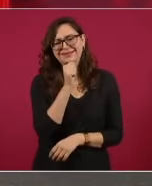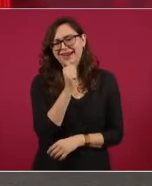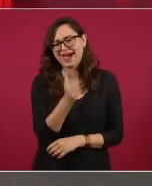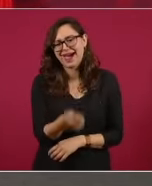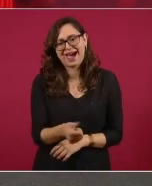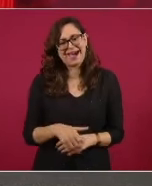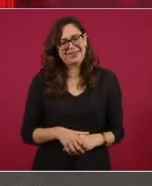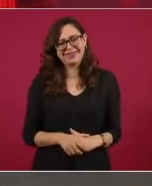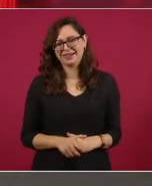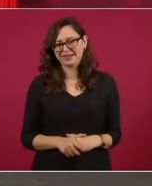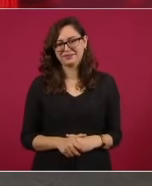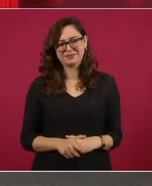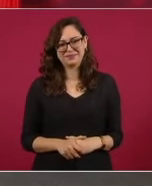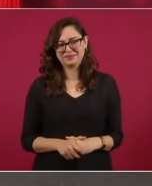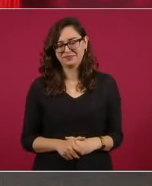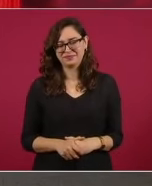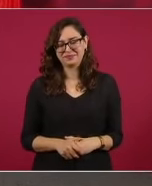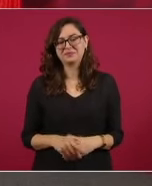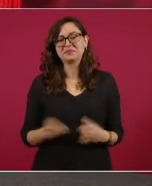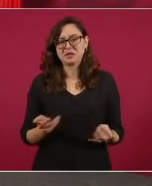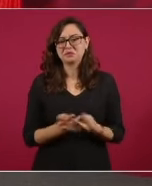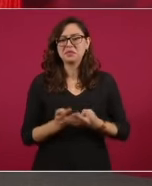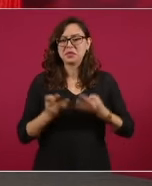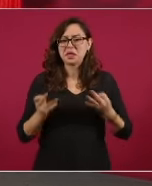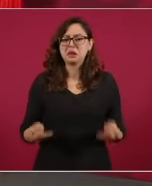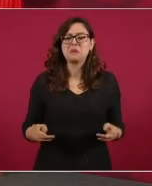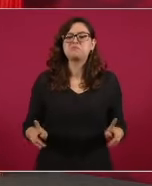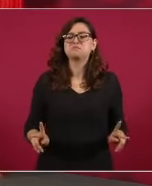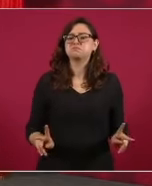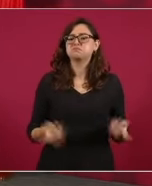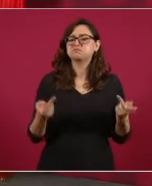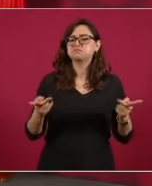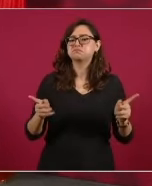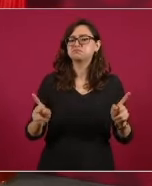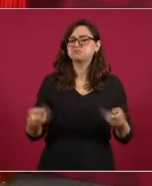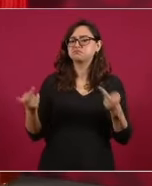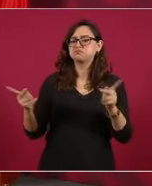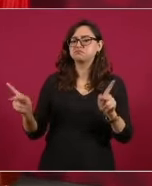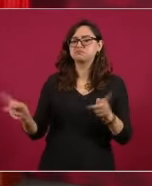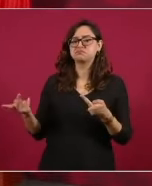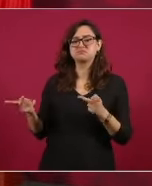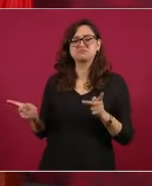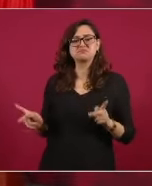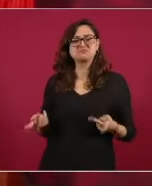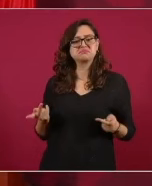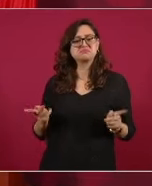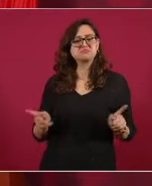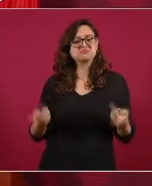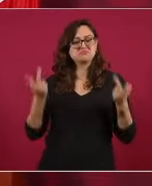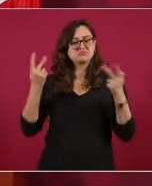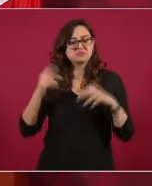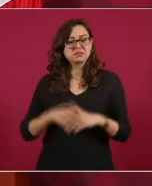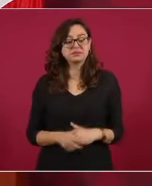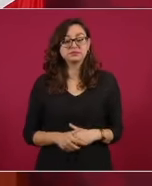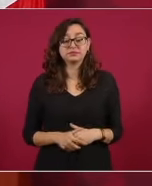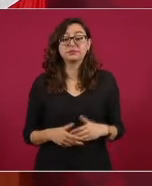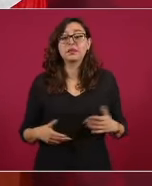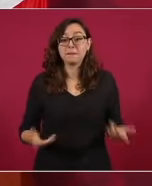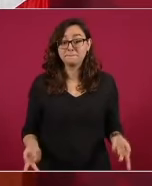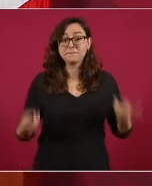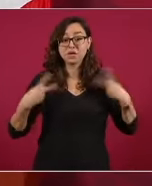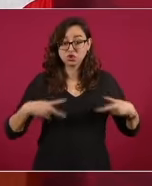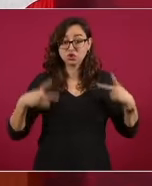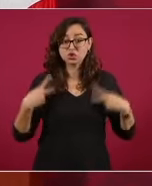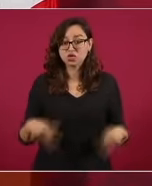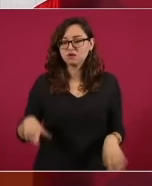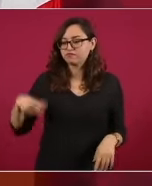las tierras ejidales al mercado y ahora grandes banqueros, grandes